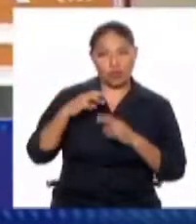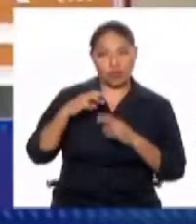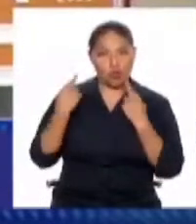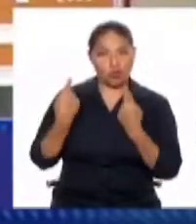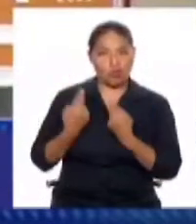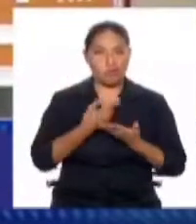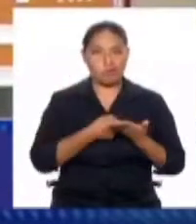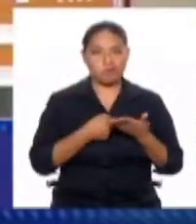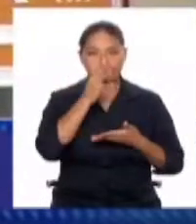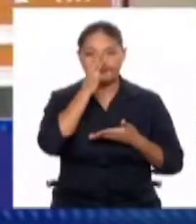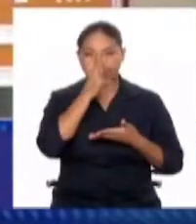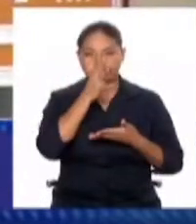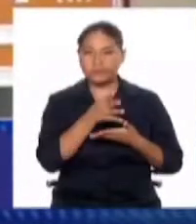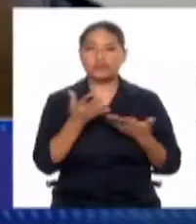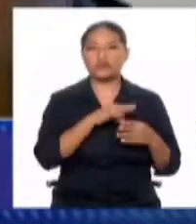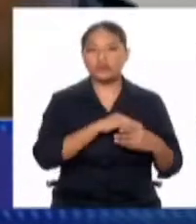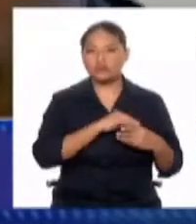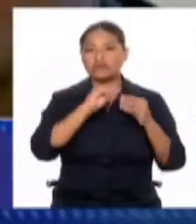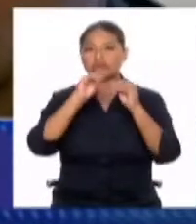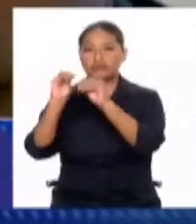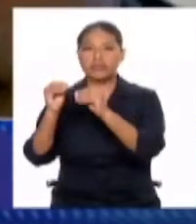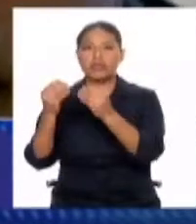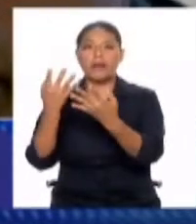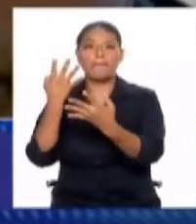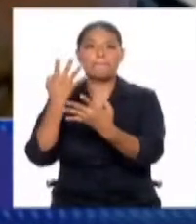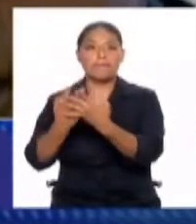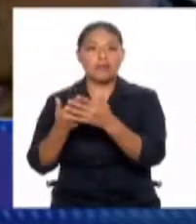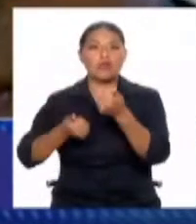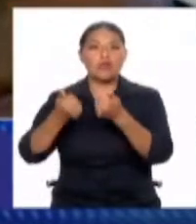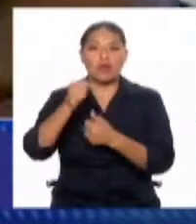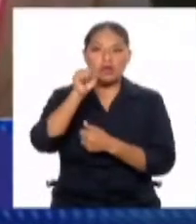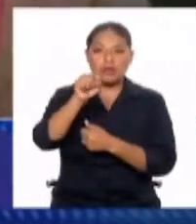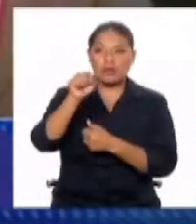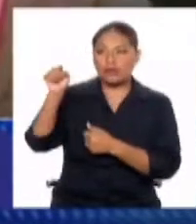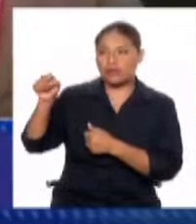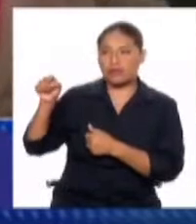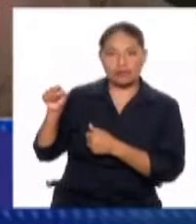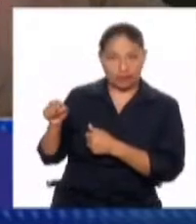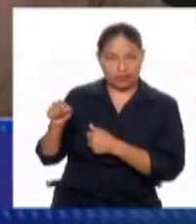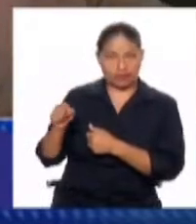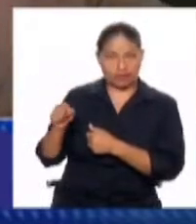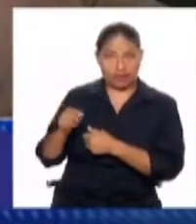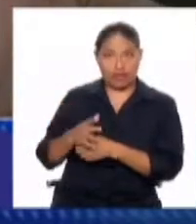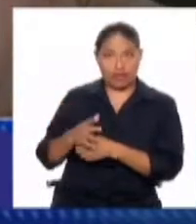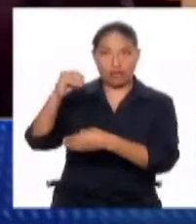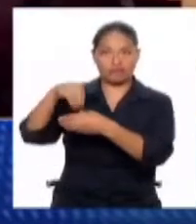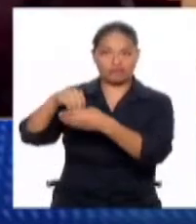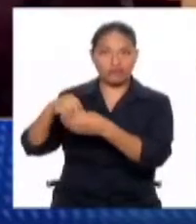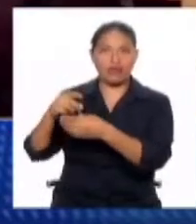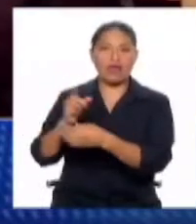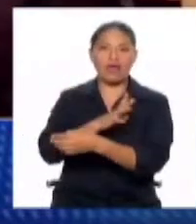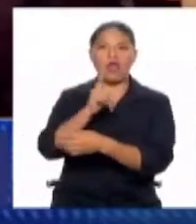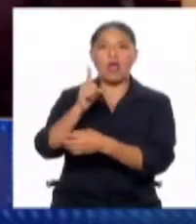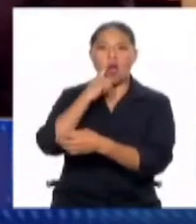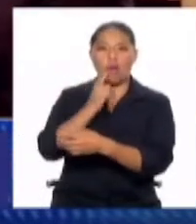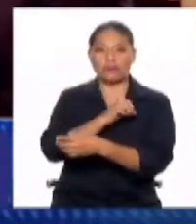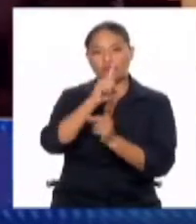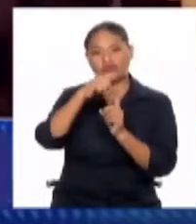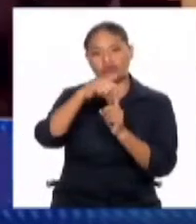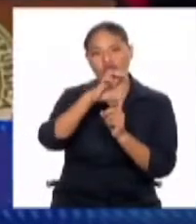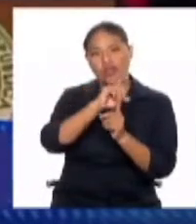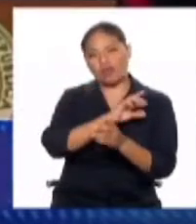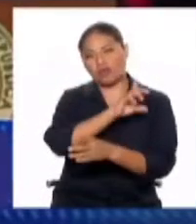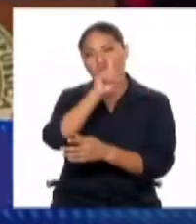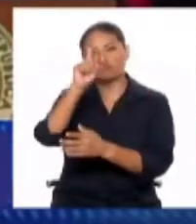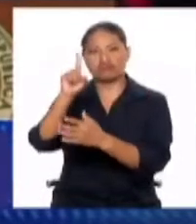a qué penal él sería internado. No olvidemos de que sobre el extraditable Toledo pesa una